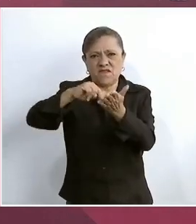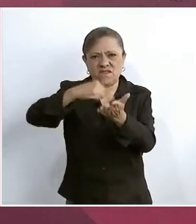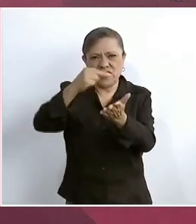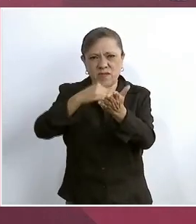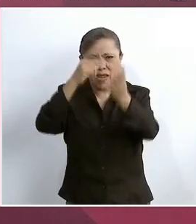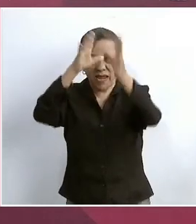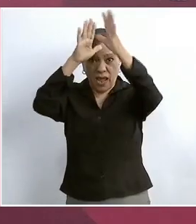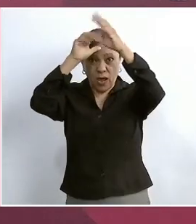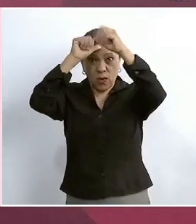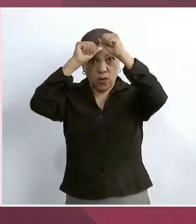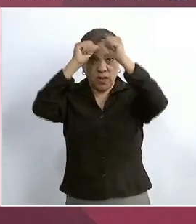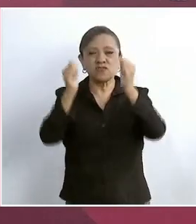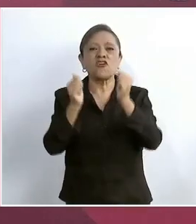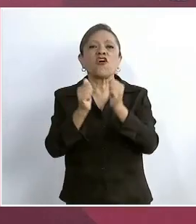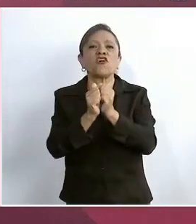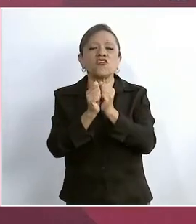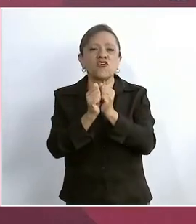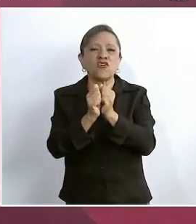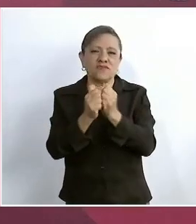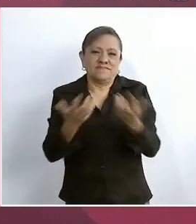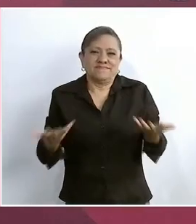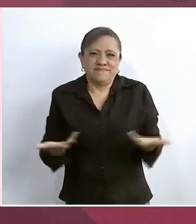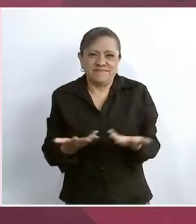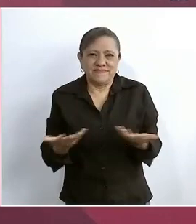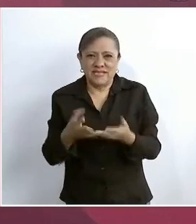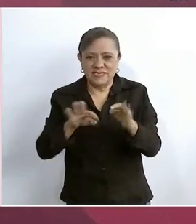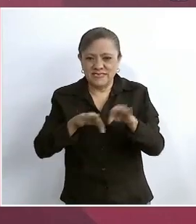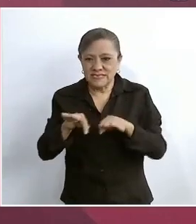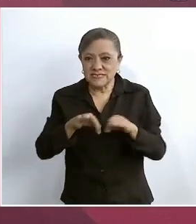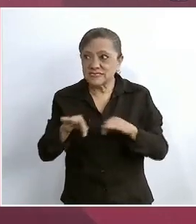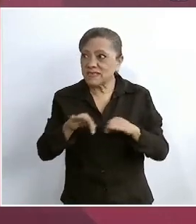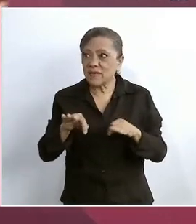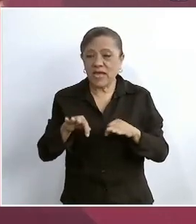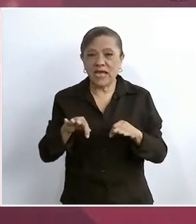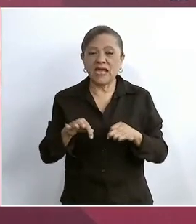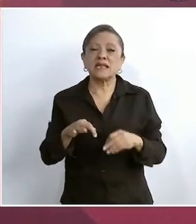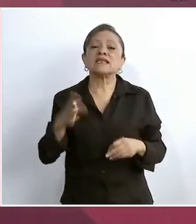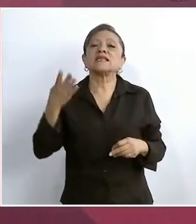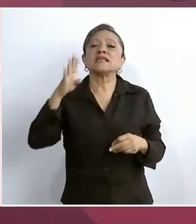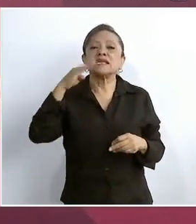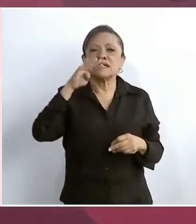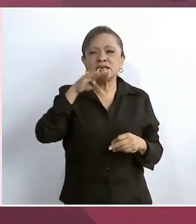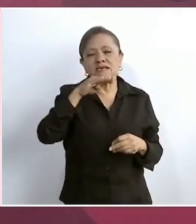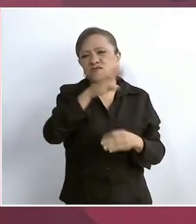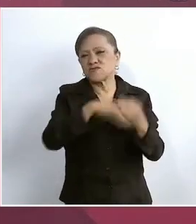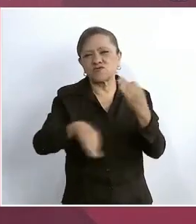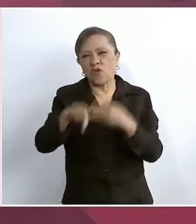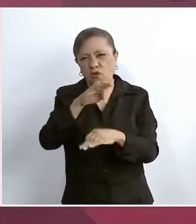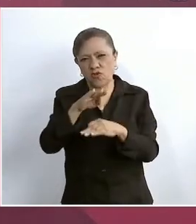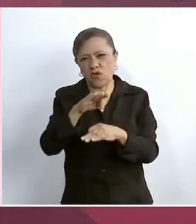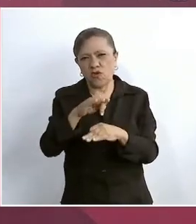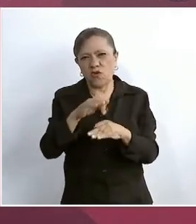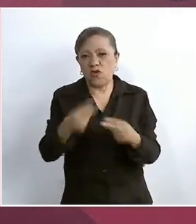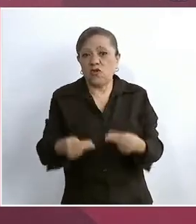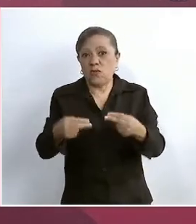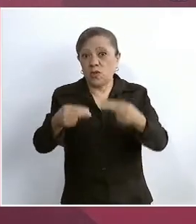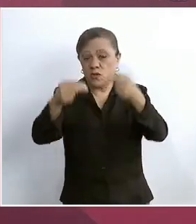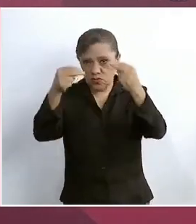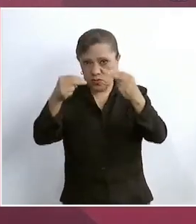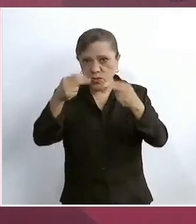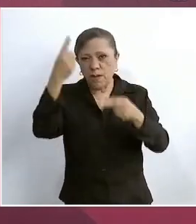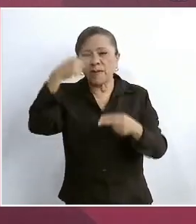productores, con distribuidores para que una canasta básica de